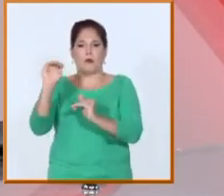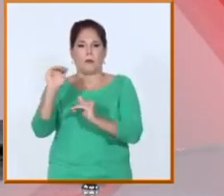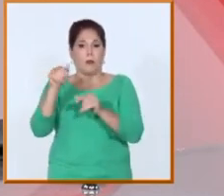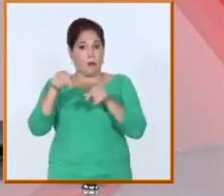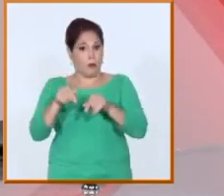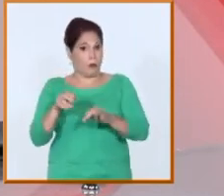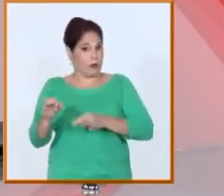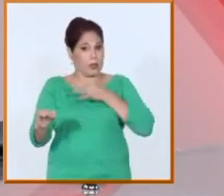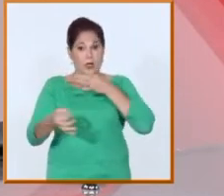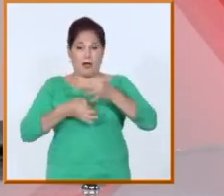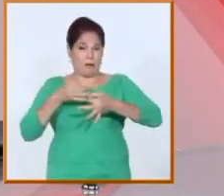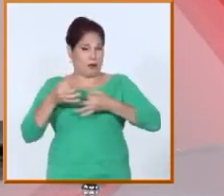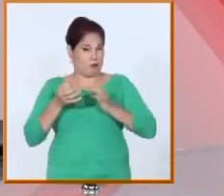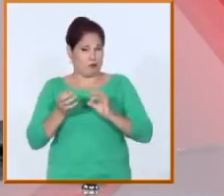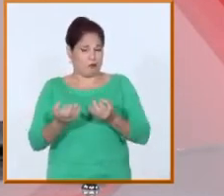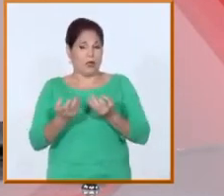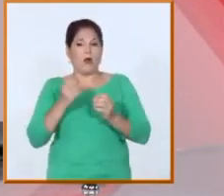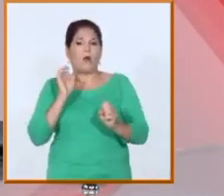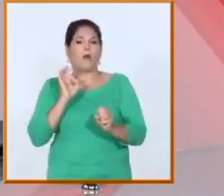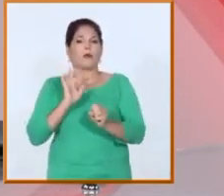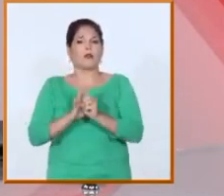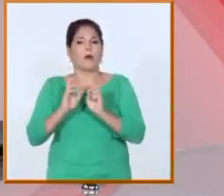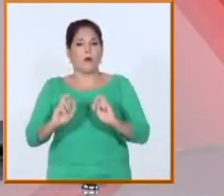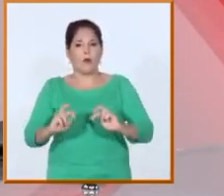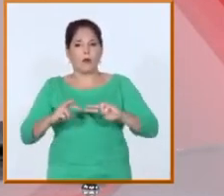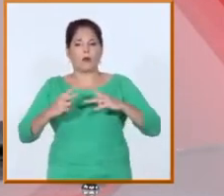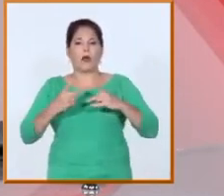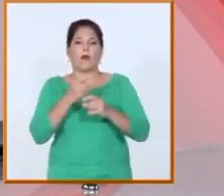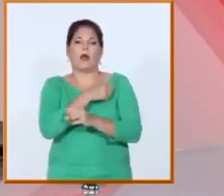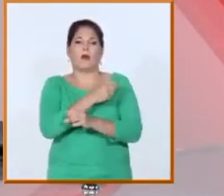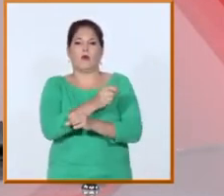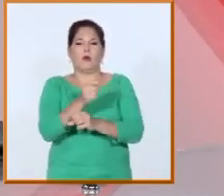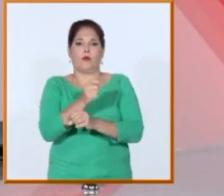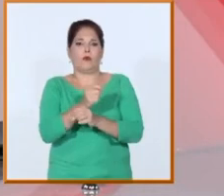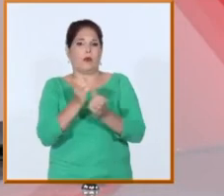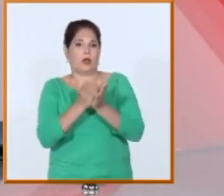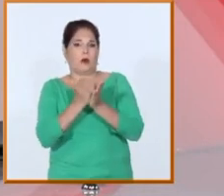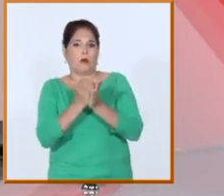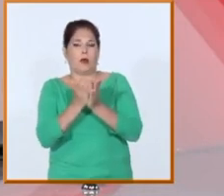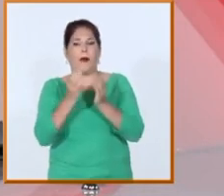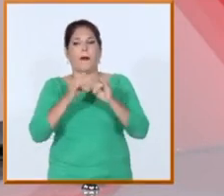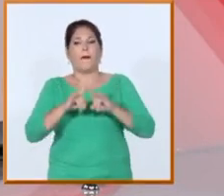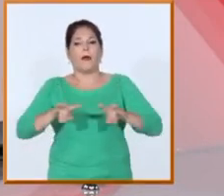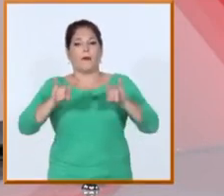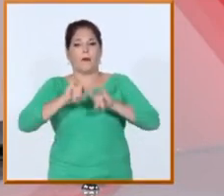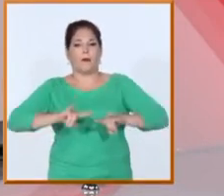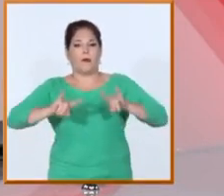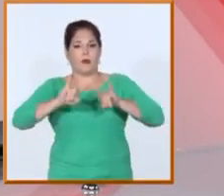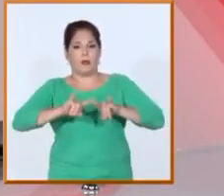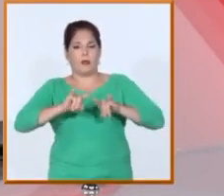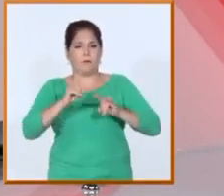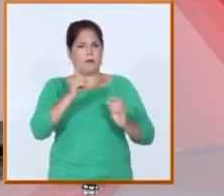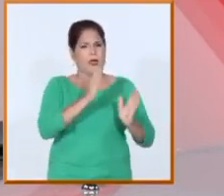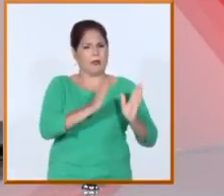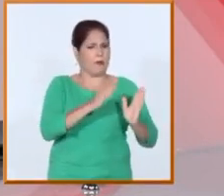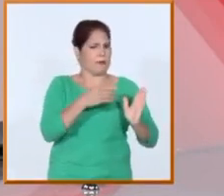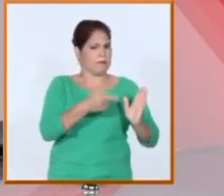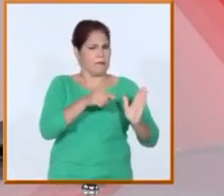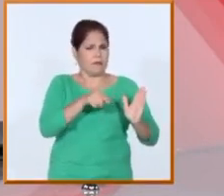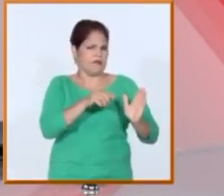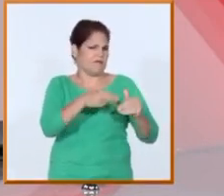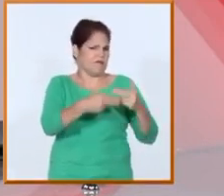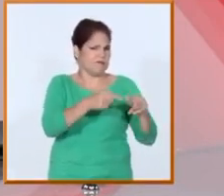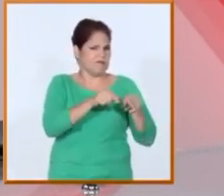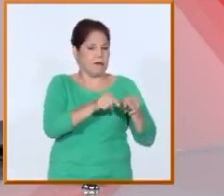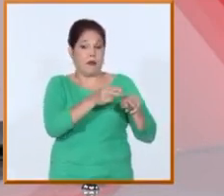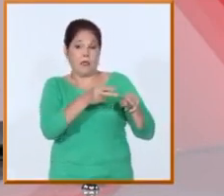supuesto, del reinicio, la reanudación del curso escolar en la educación superior. Lo que pasó en la primera etapa, cómo se concibe este